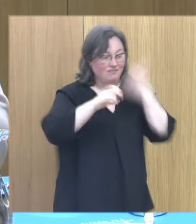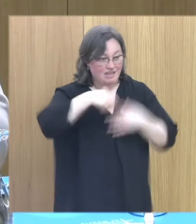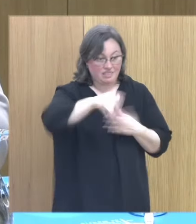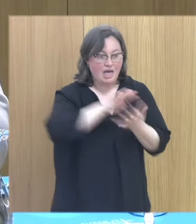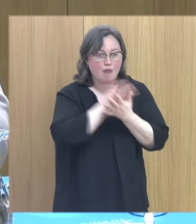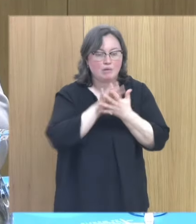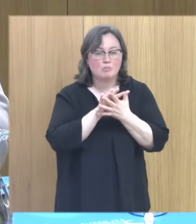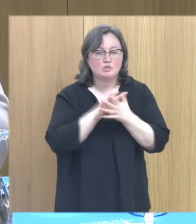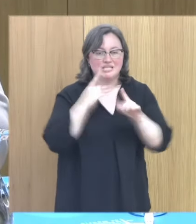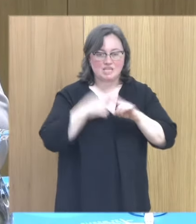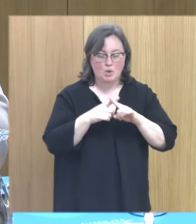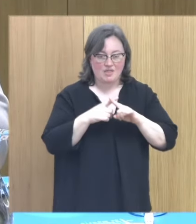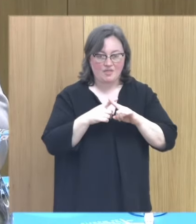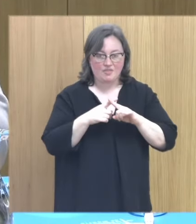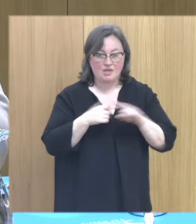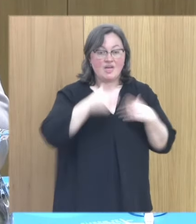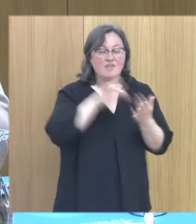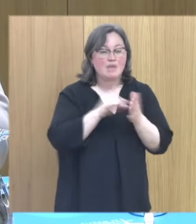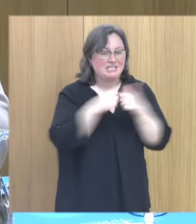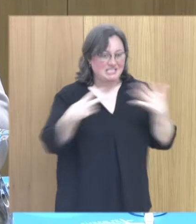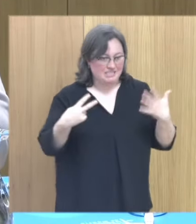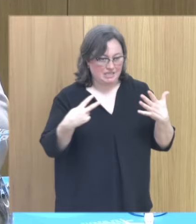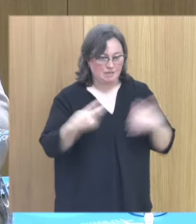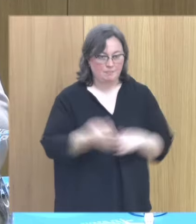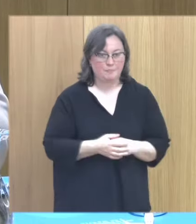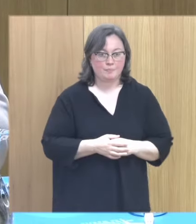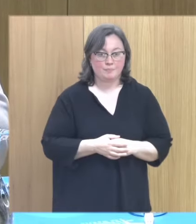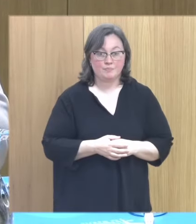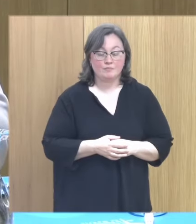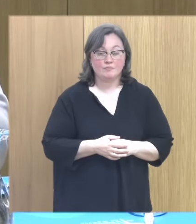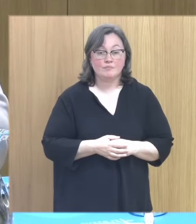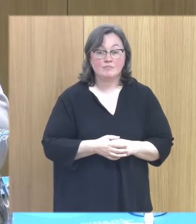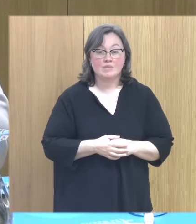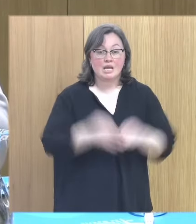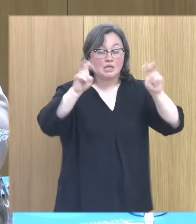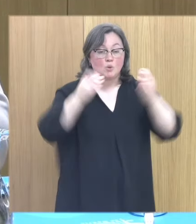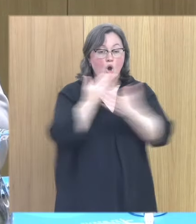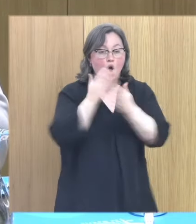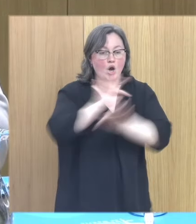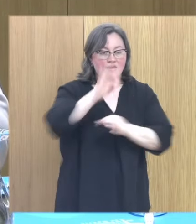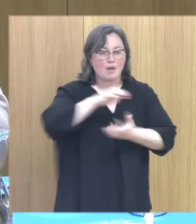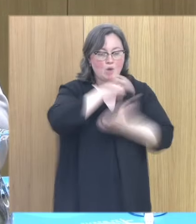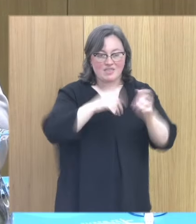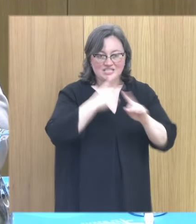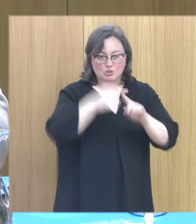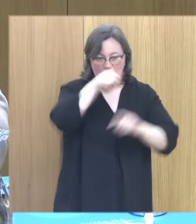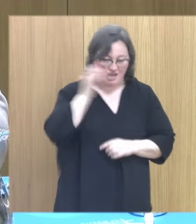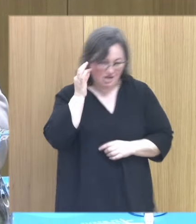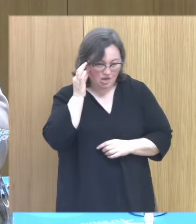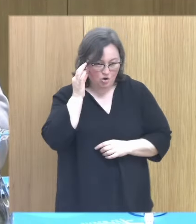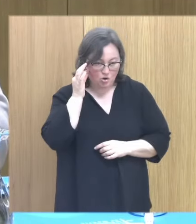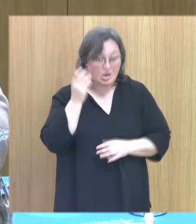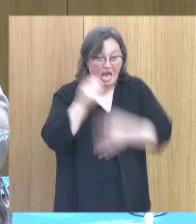Hablemos de Sexualidad es el día 27 el título es jornada de violencia sexual y de género que